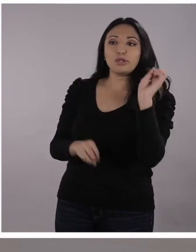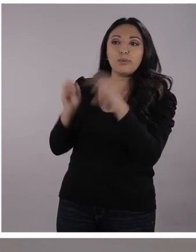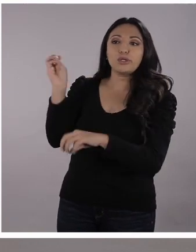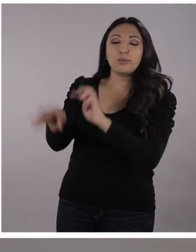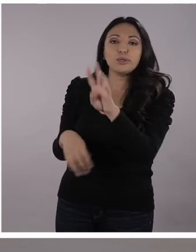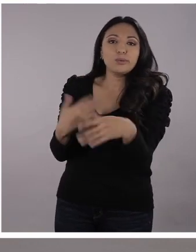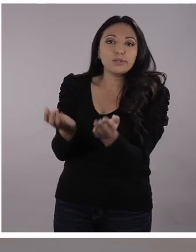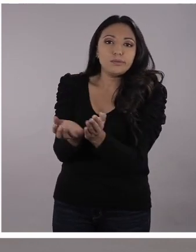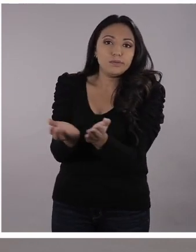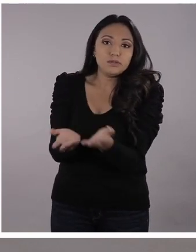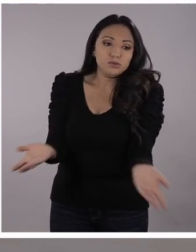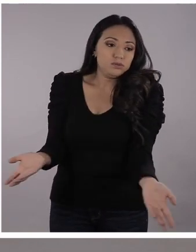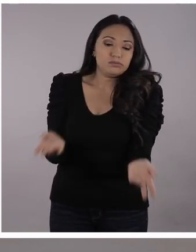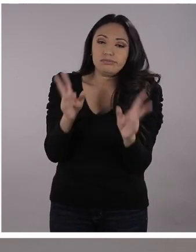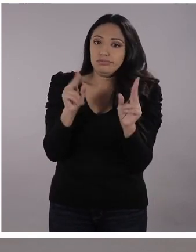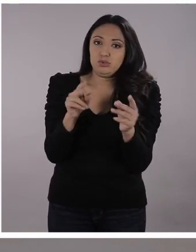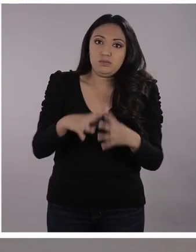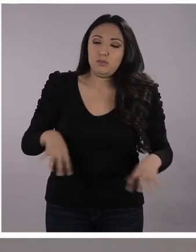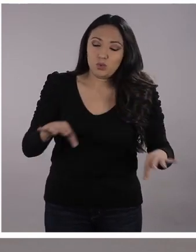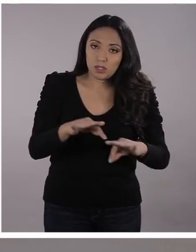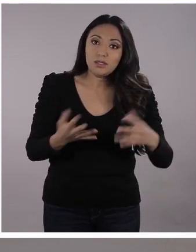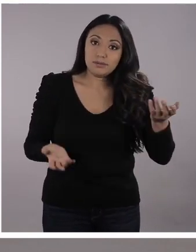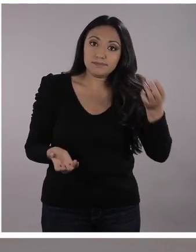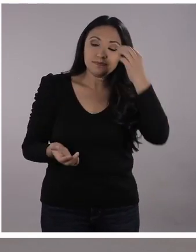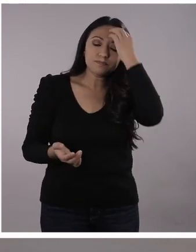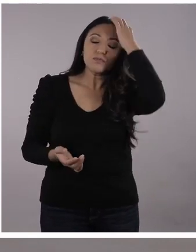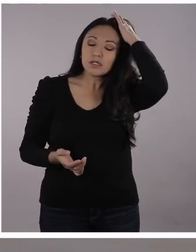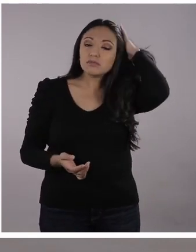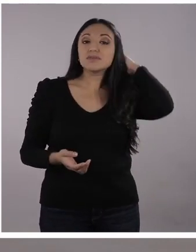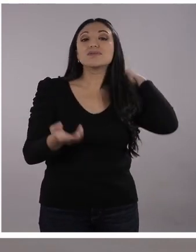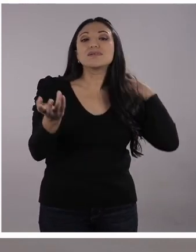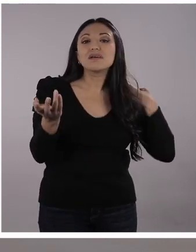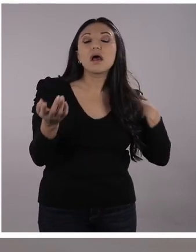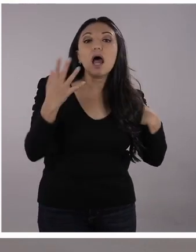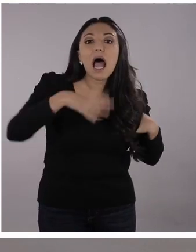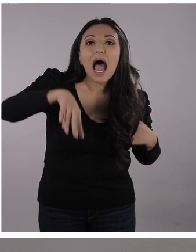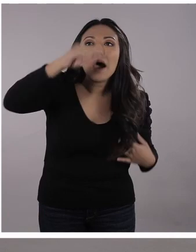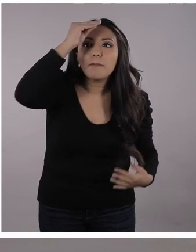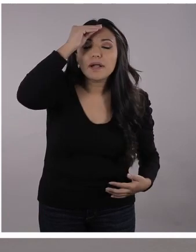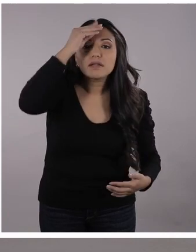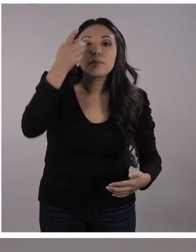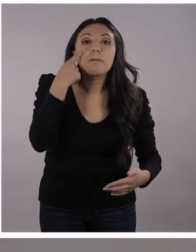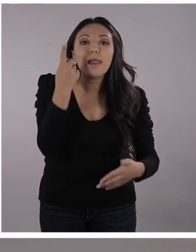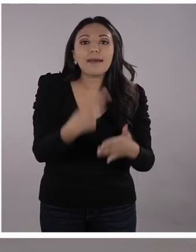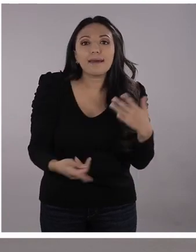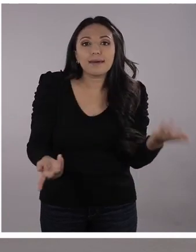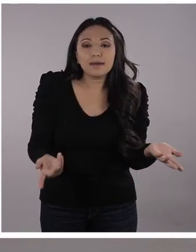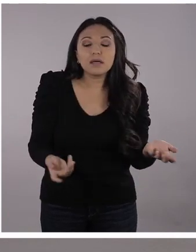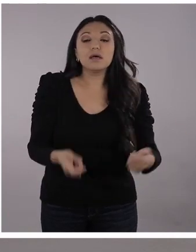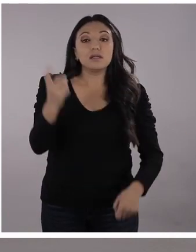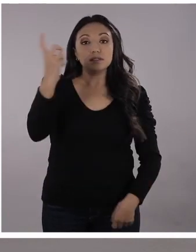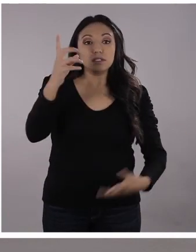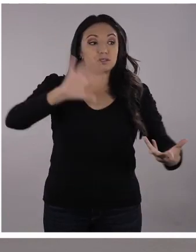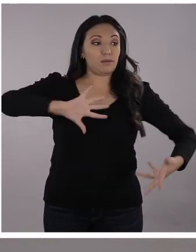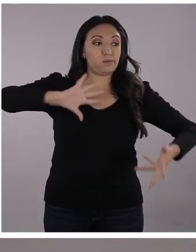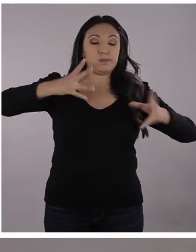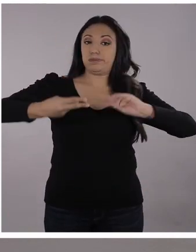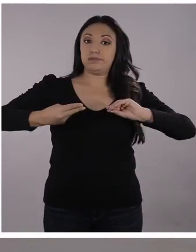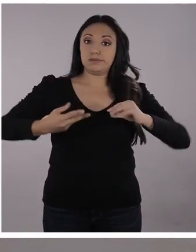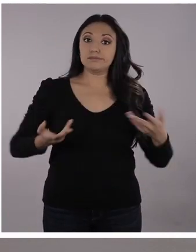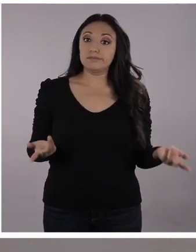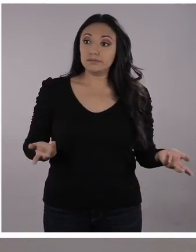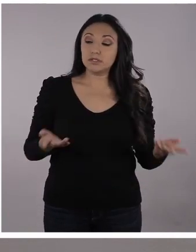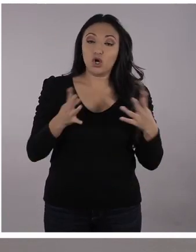los océanos. Sí, seguimos botando basura y basura y basura. Entonces, ¿de qué sirve el conocimiento si no logras transformar la realidad?